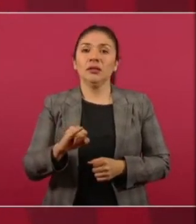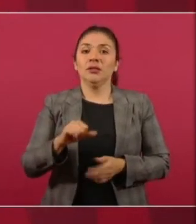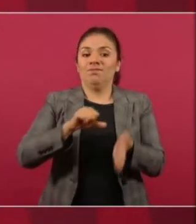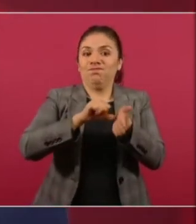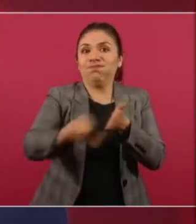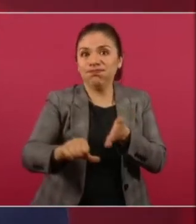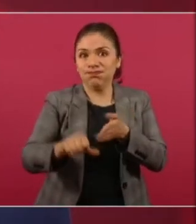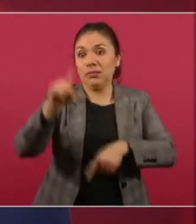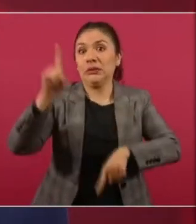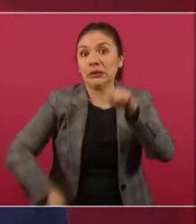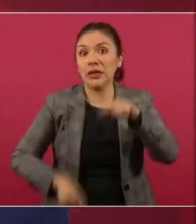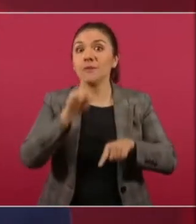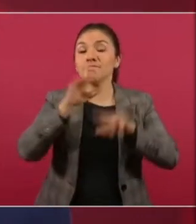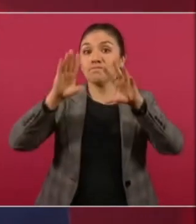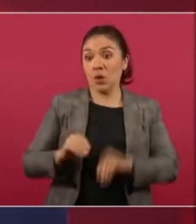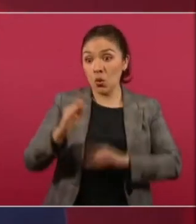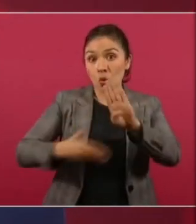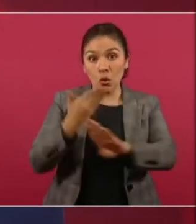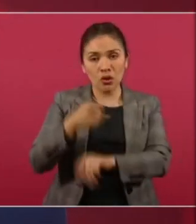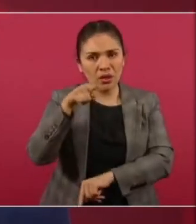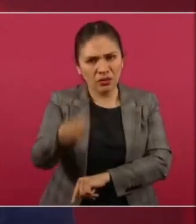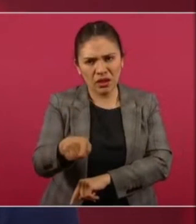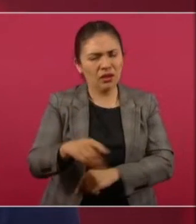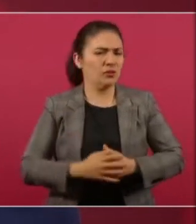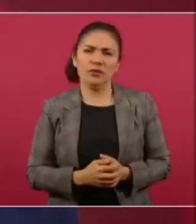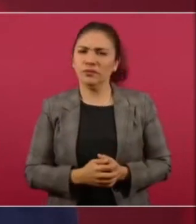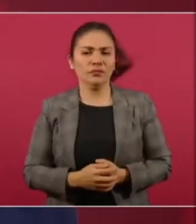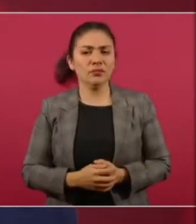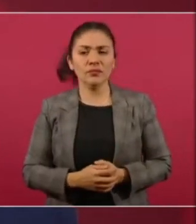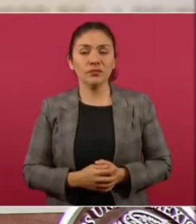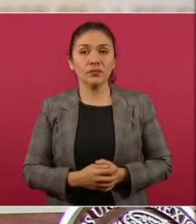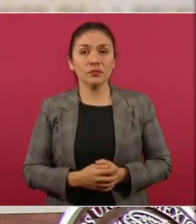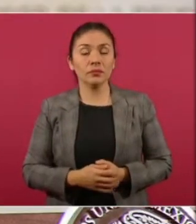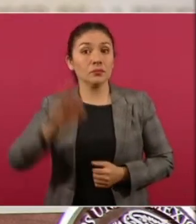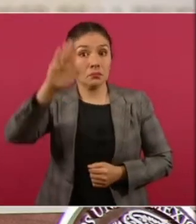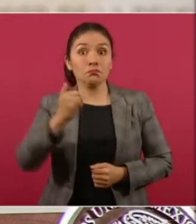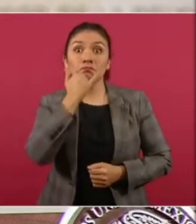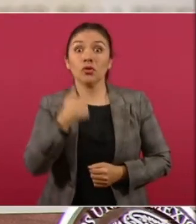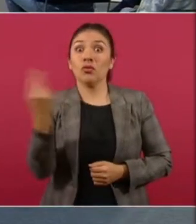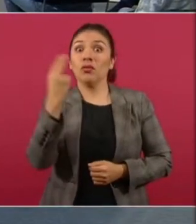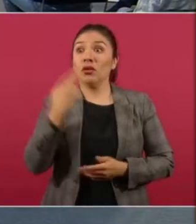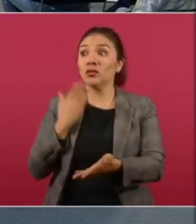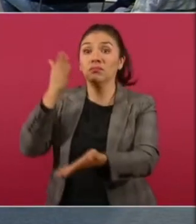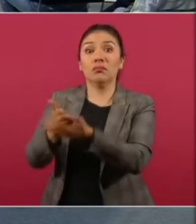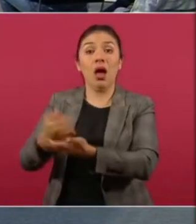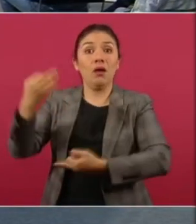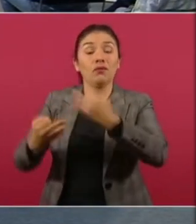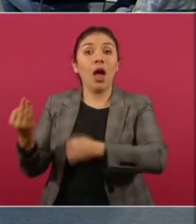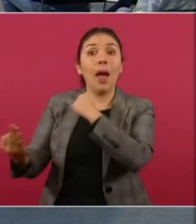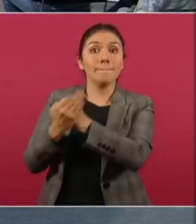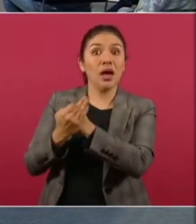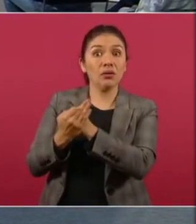contra tuya. Bueno, me tuve que amparar, presidente. Hay censura. Puedes